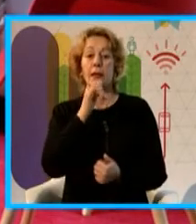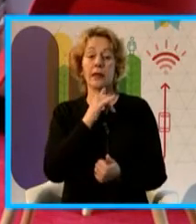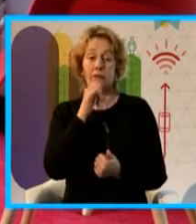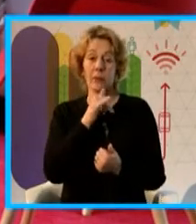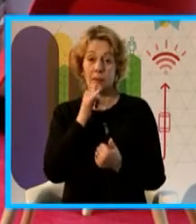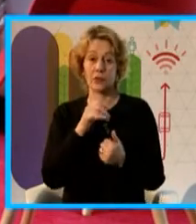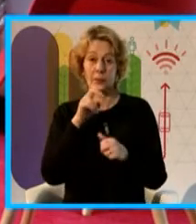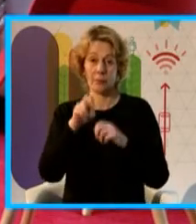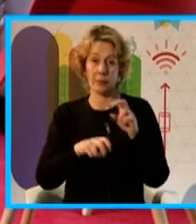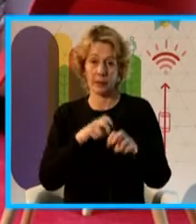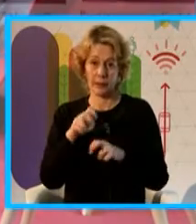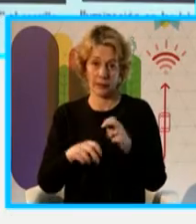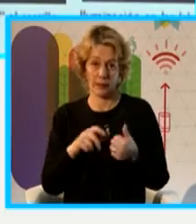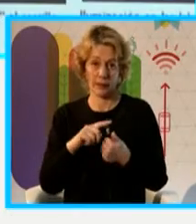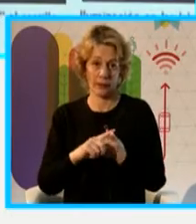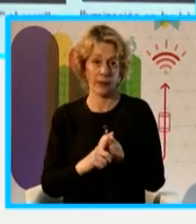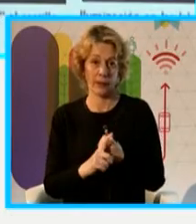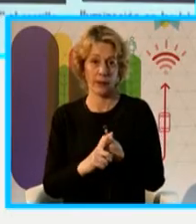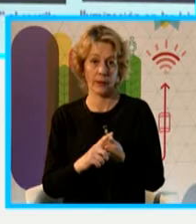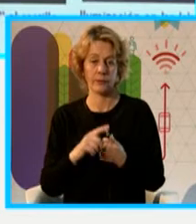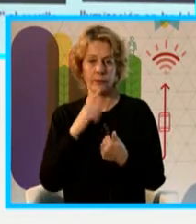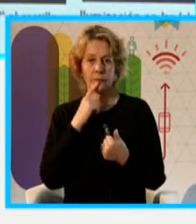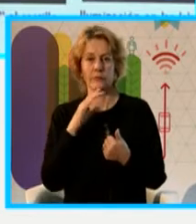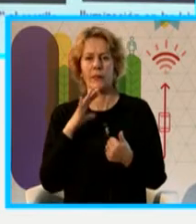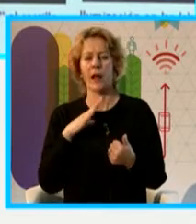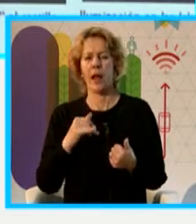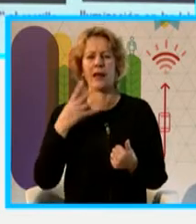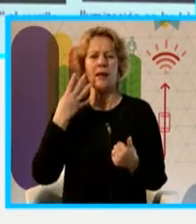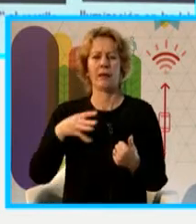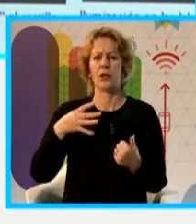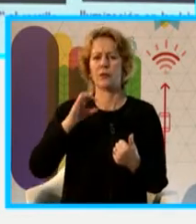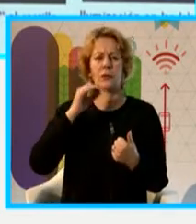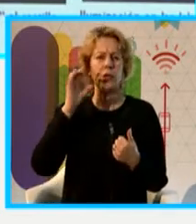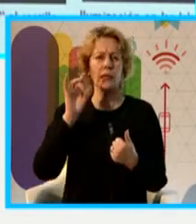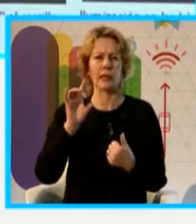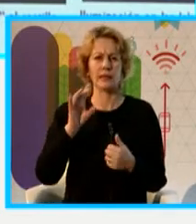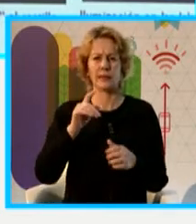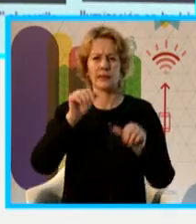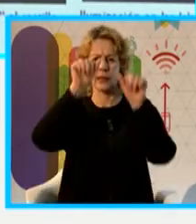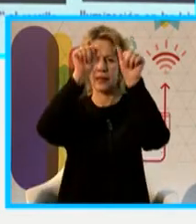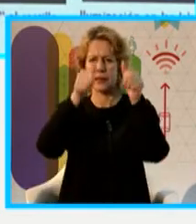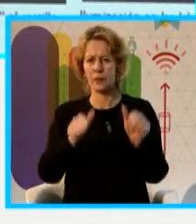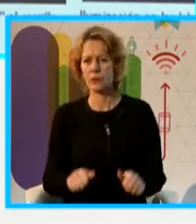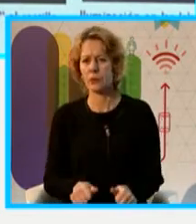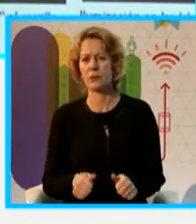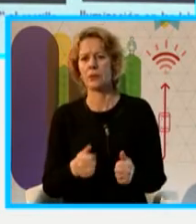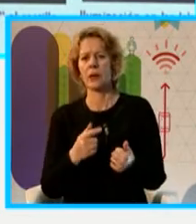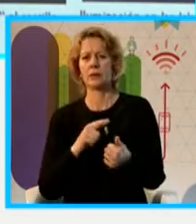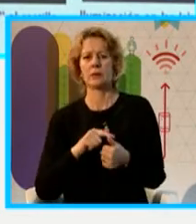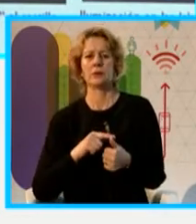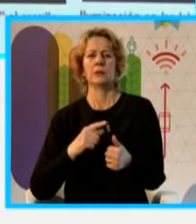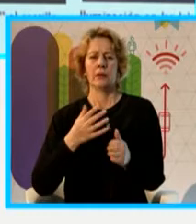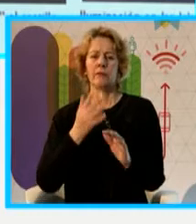el parque hay unas 14, 15 esculturas o obras donde vamos a poner información